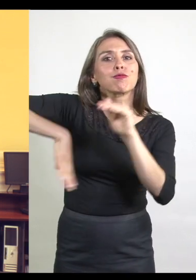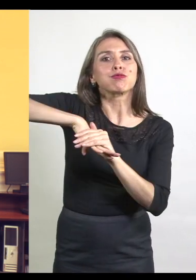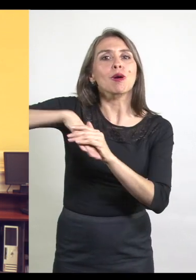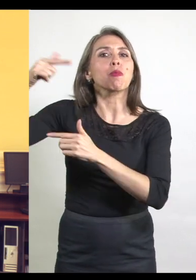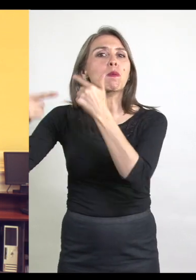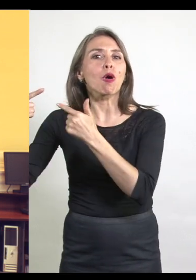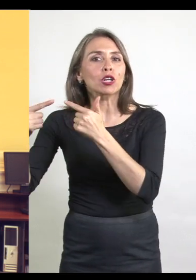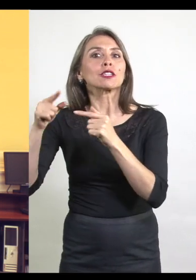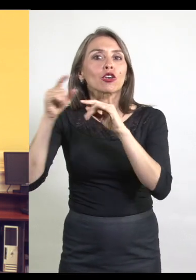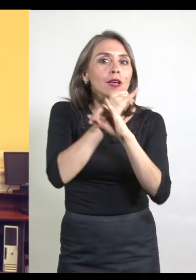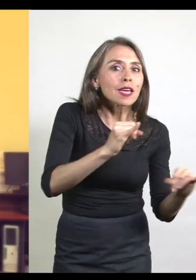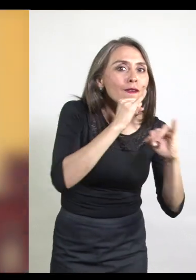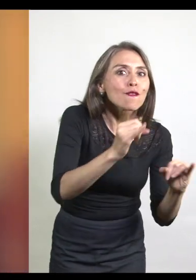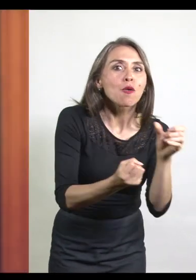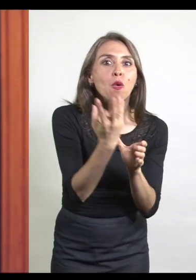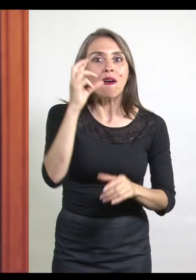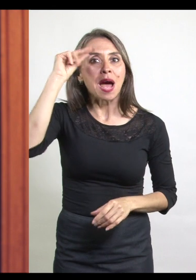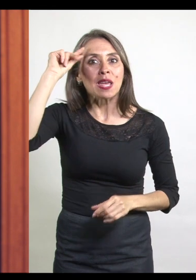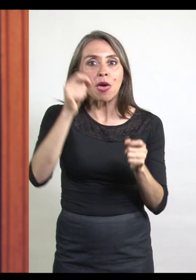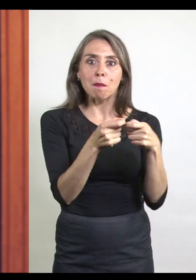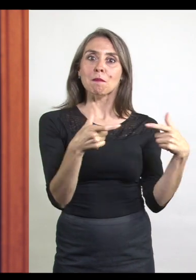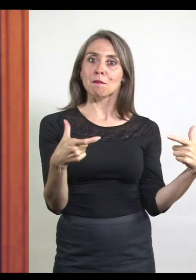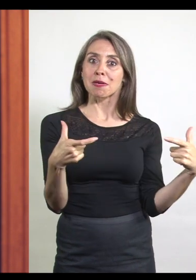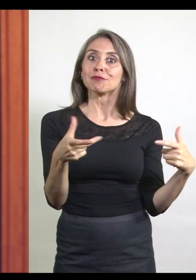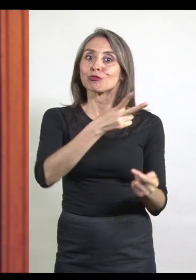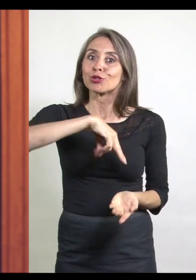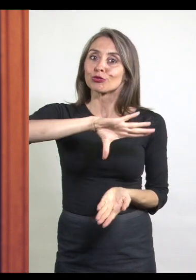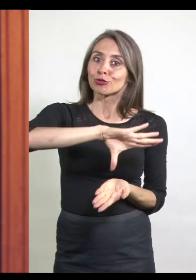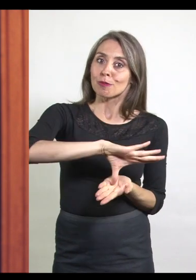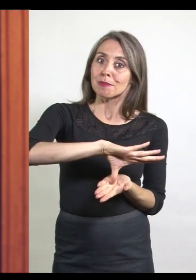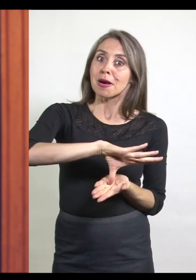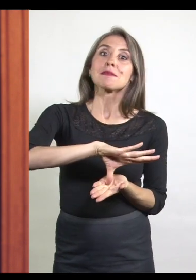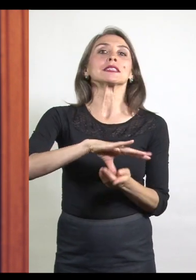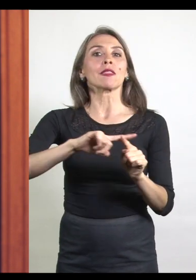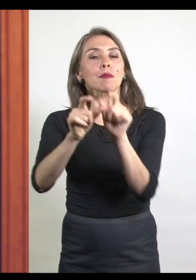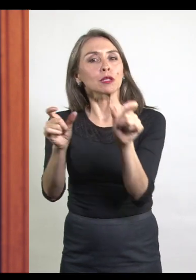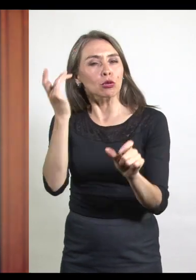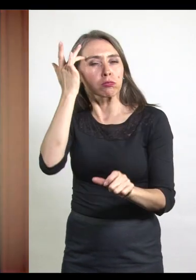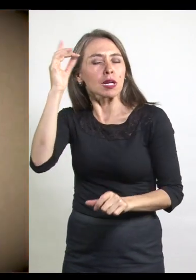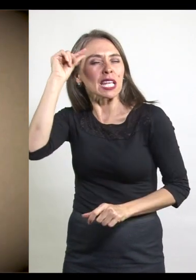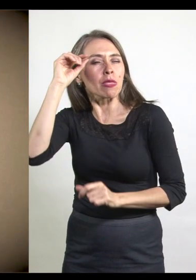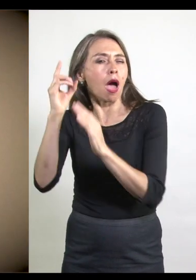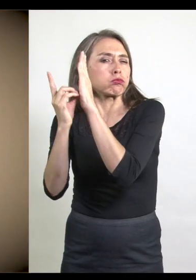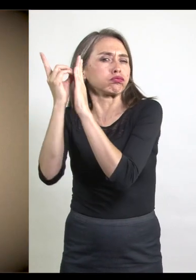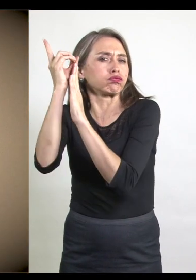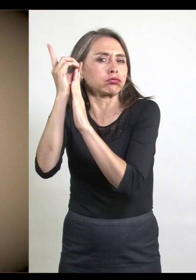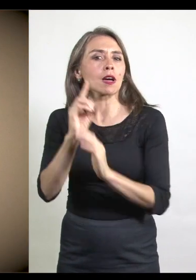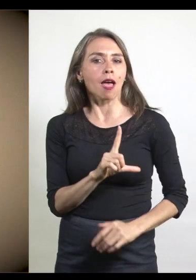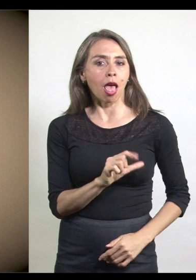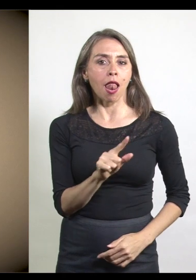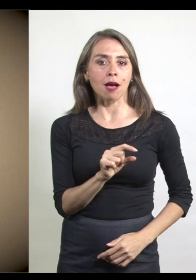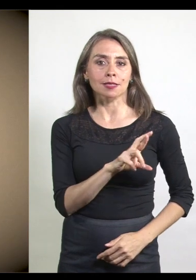contribuyeron a la propagación de nuevas ideas. A ello se suma que en nuestro país diversos intelectuales de ideas avanzadas como José